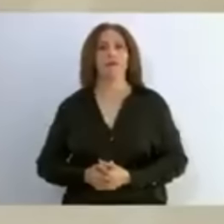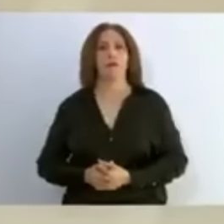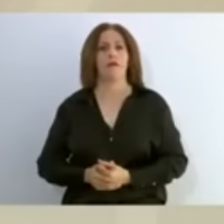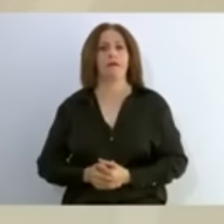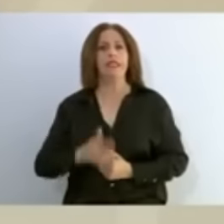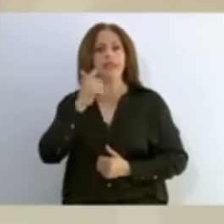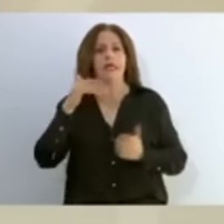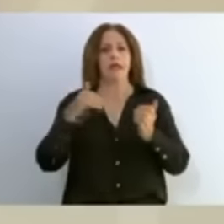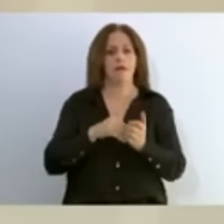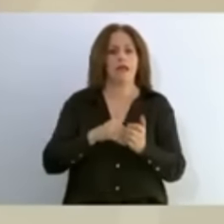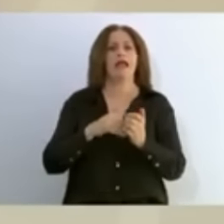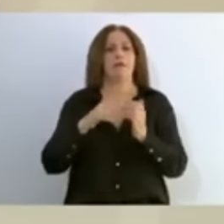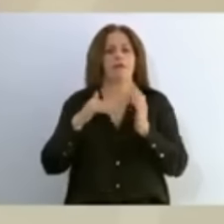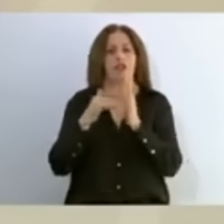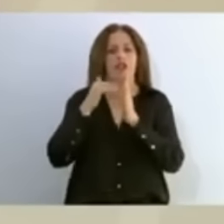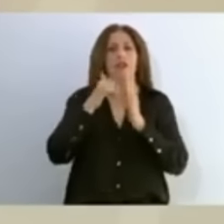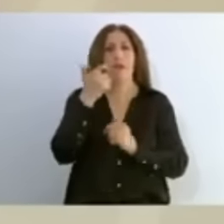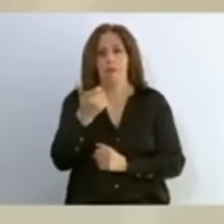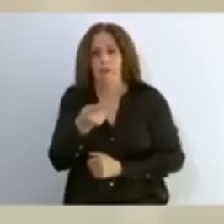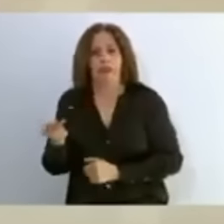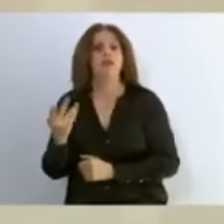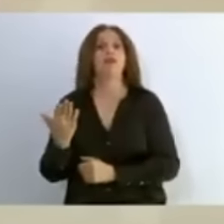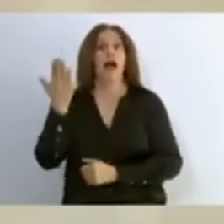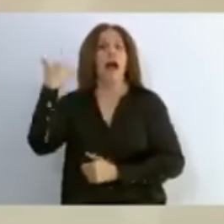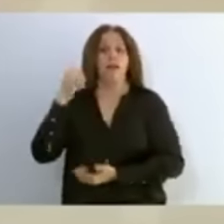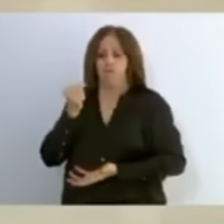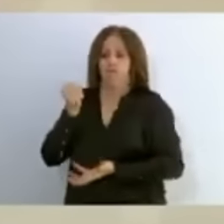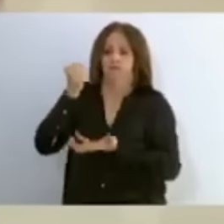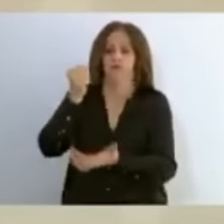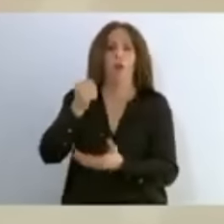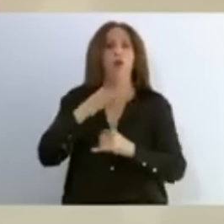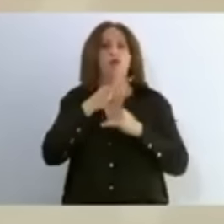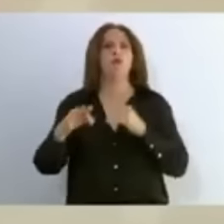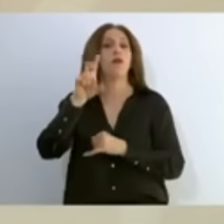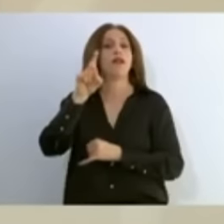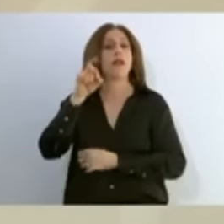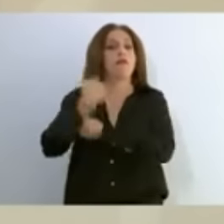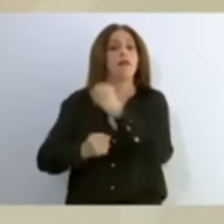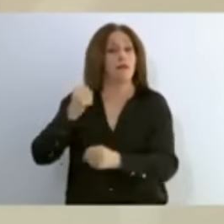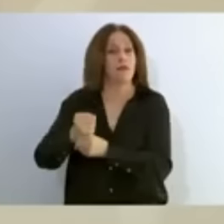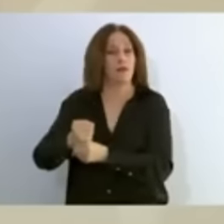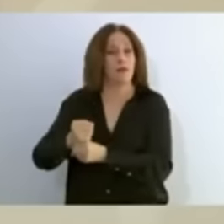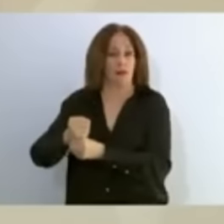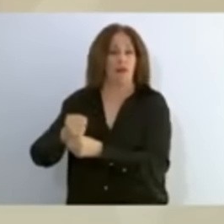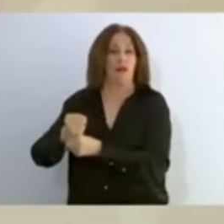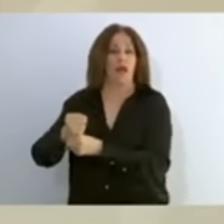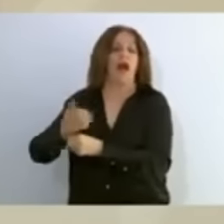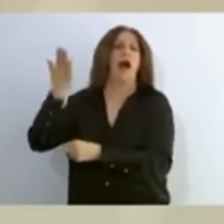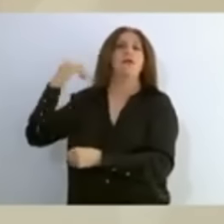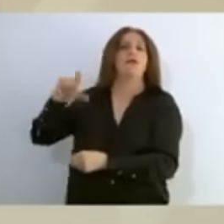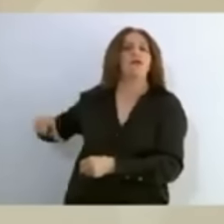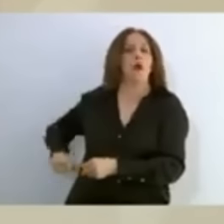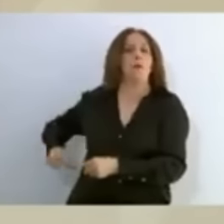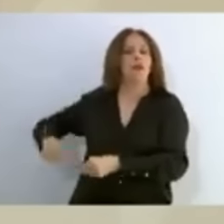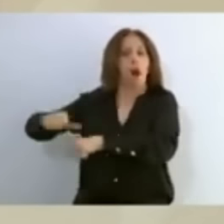7 mil millones de pesos que invirtieron en los últimos 30 años los malos gobiernos neoliberales. Monto, además,